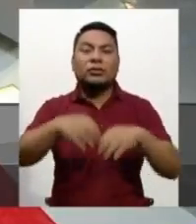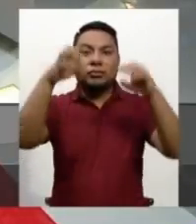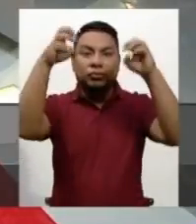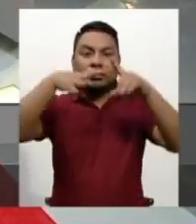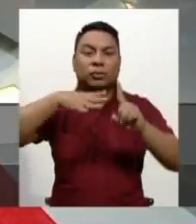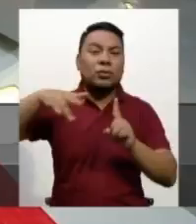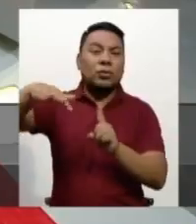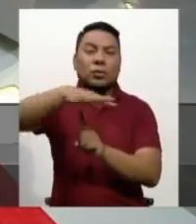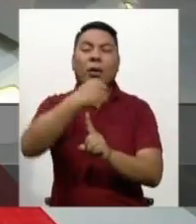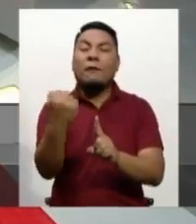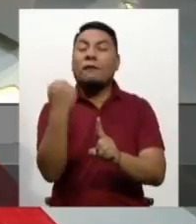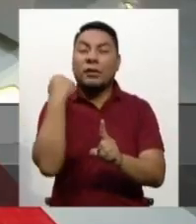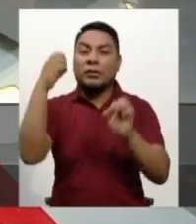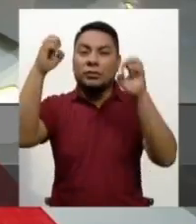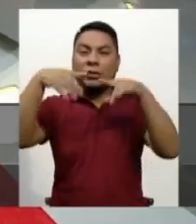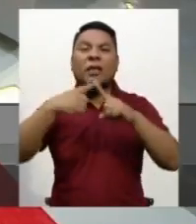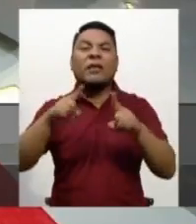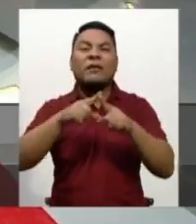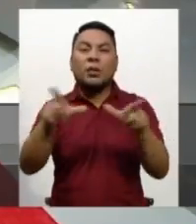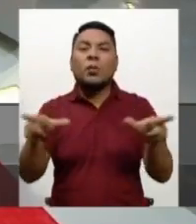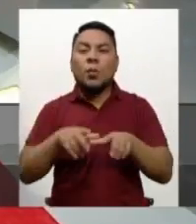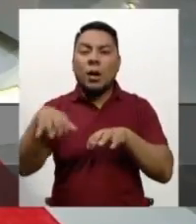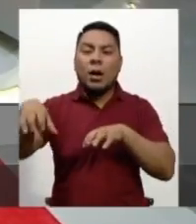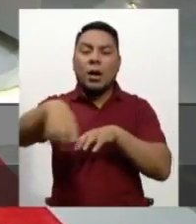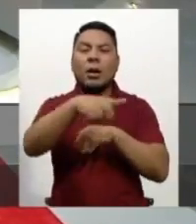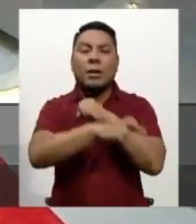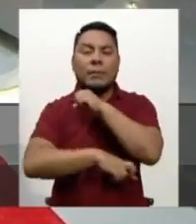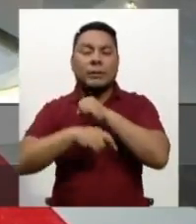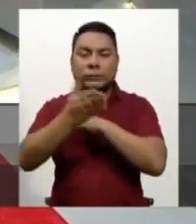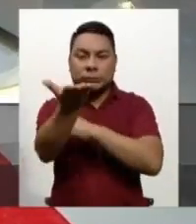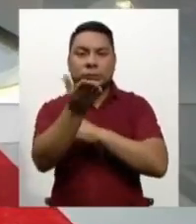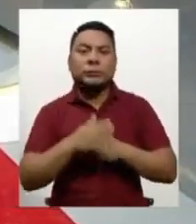del clima y las intensas lluvias en varias regiones del país. Adelante con ustedes en estudios.